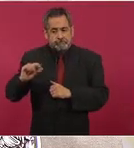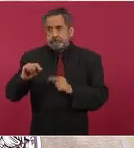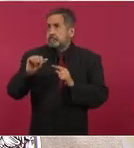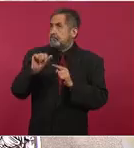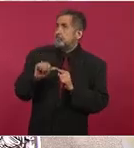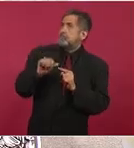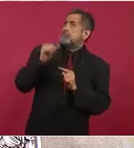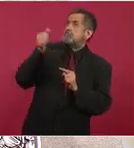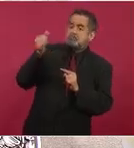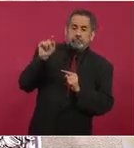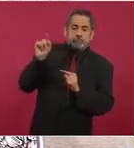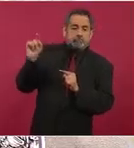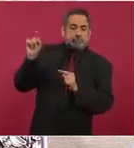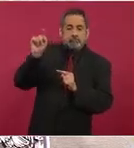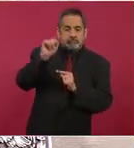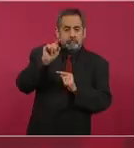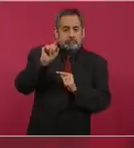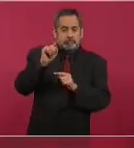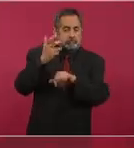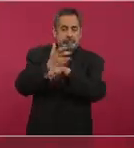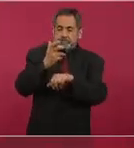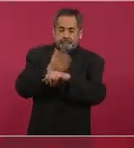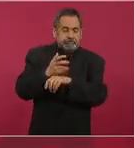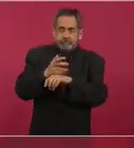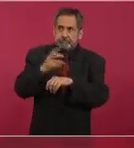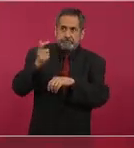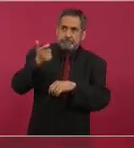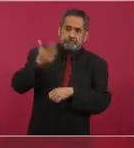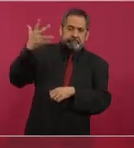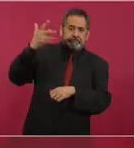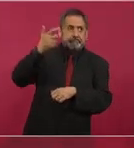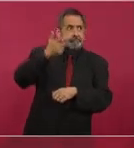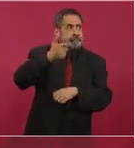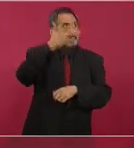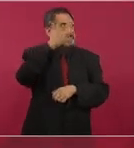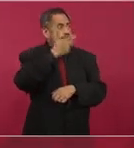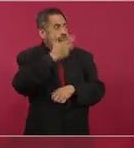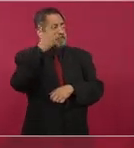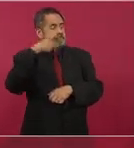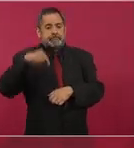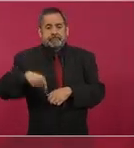en Estados Unidos y que en otros países